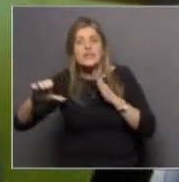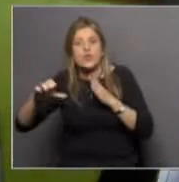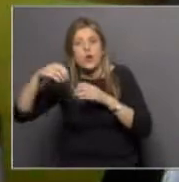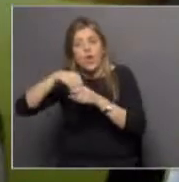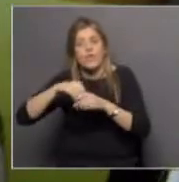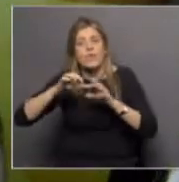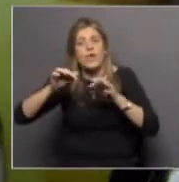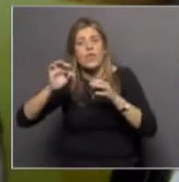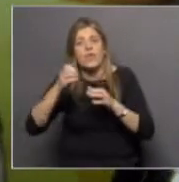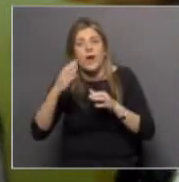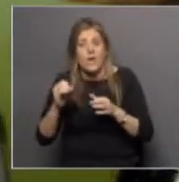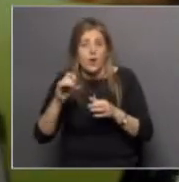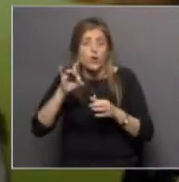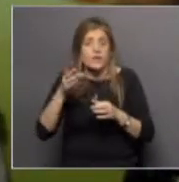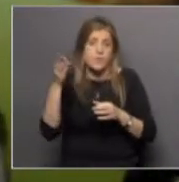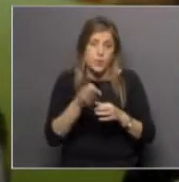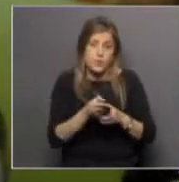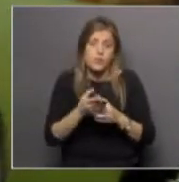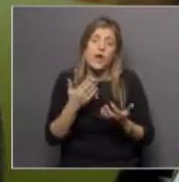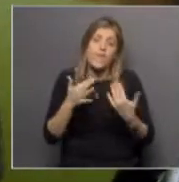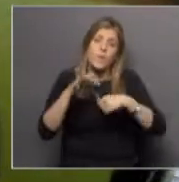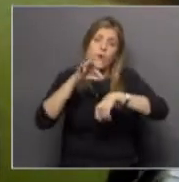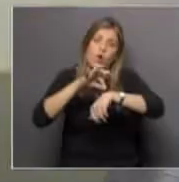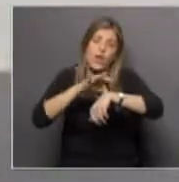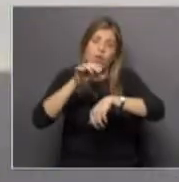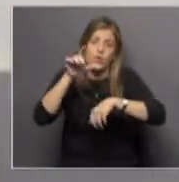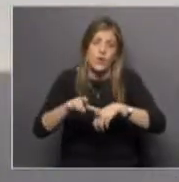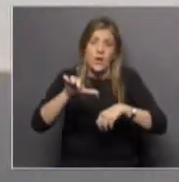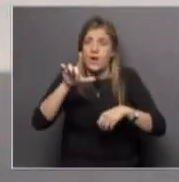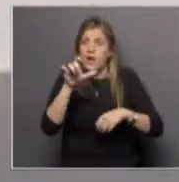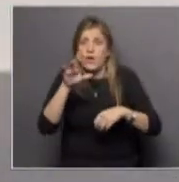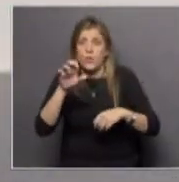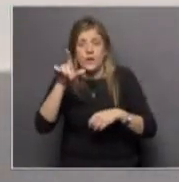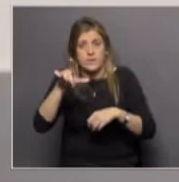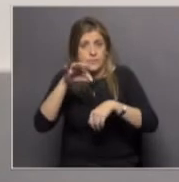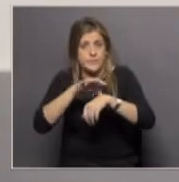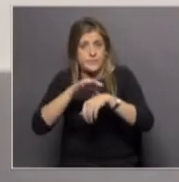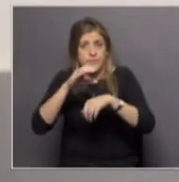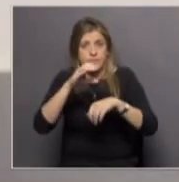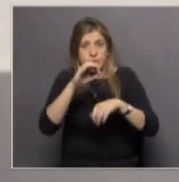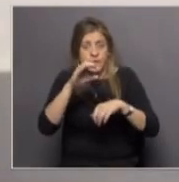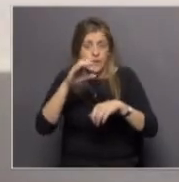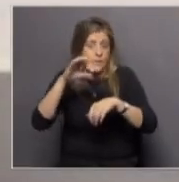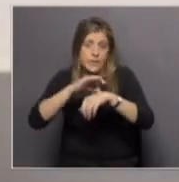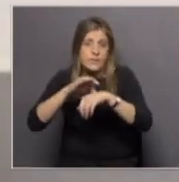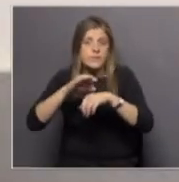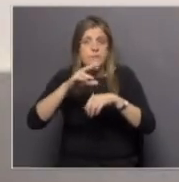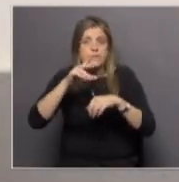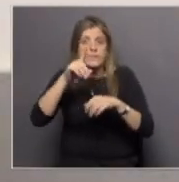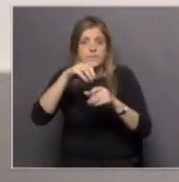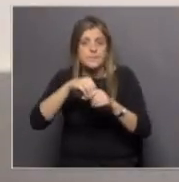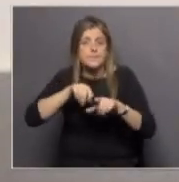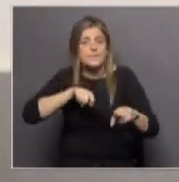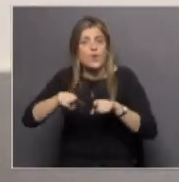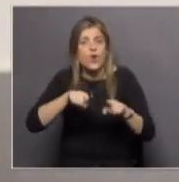bueno y sobre esa base hablamos con la doctora Laura Jambí que es internista pero además es la coordinadora de la unidad de